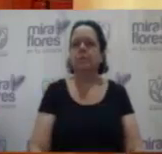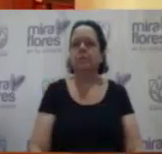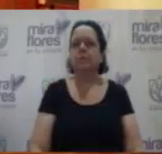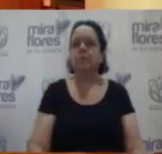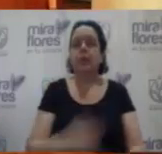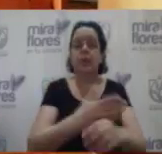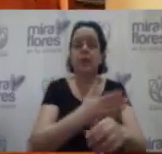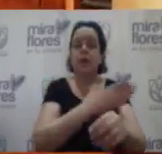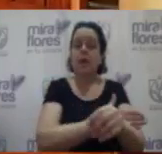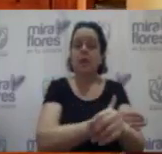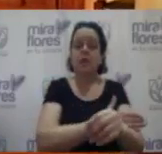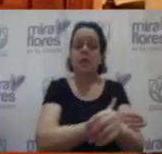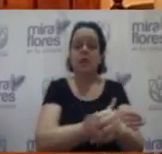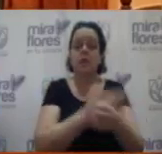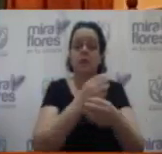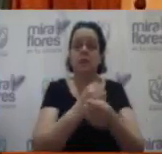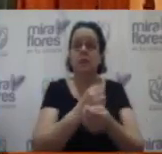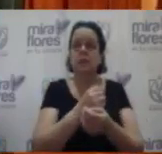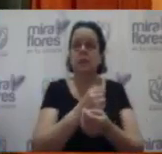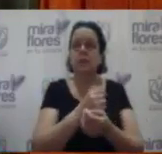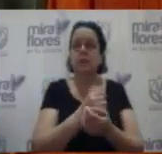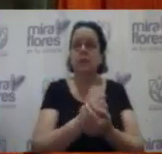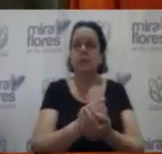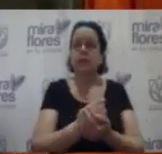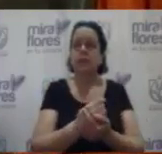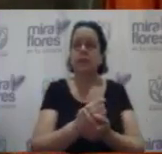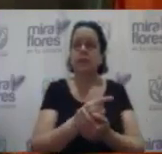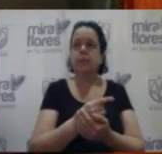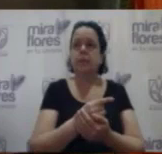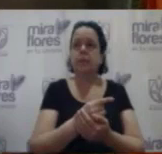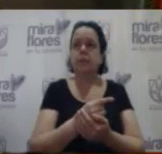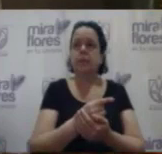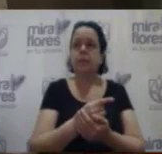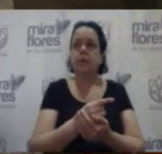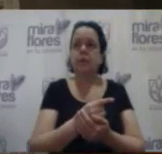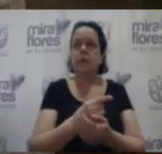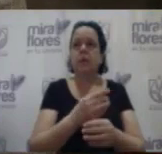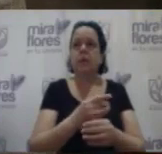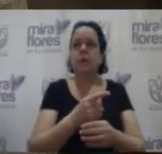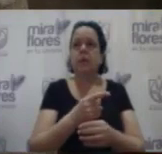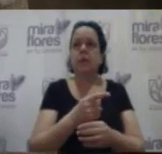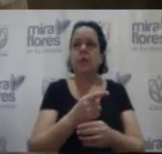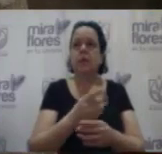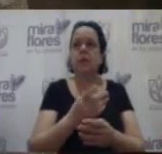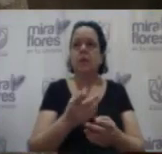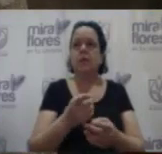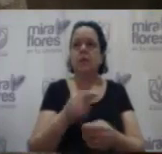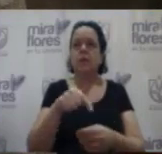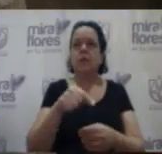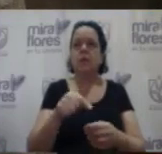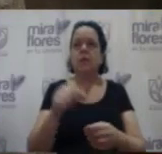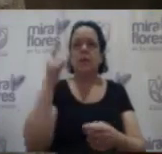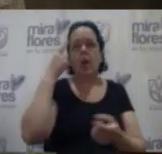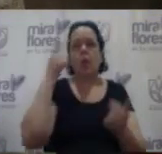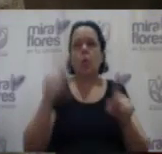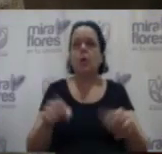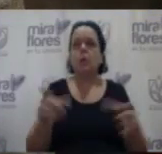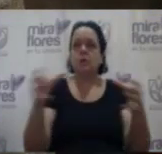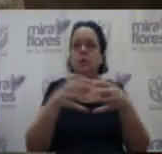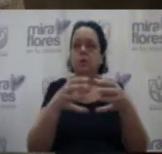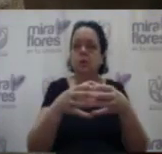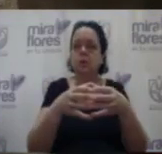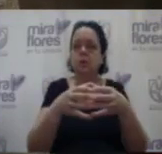En antecedentes, en antecedentes de, o en los considerandos, perdón, en los considerandos de este acuerdo de consejo dice